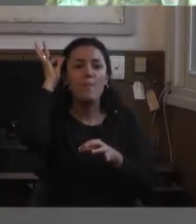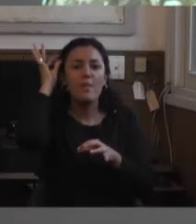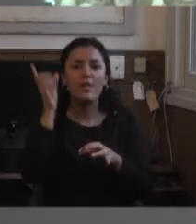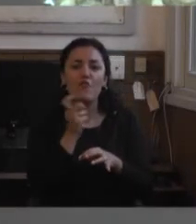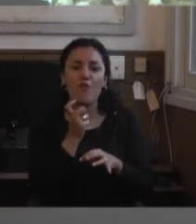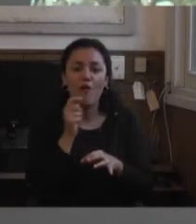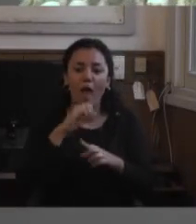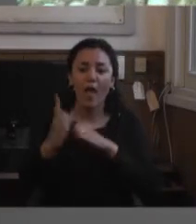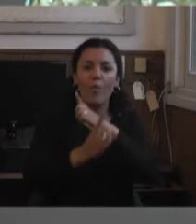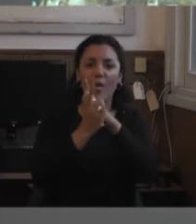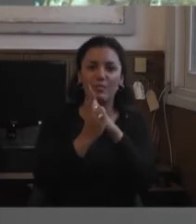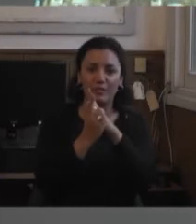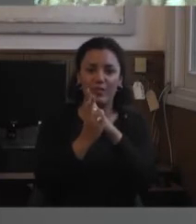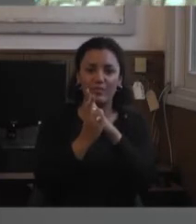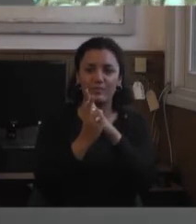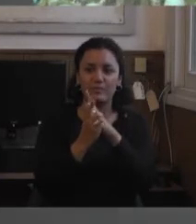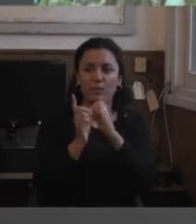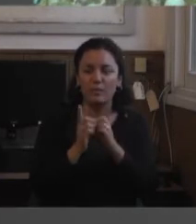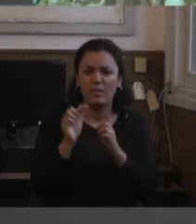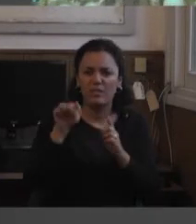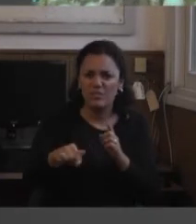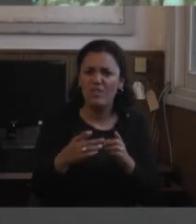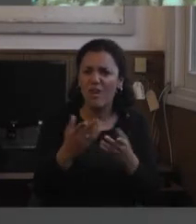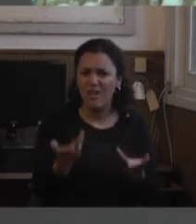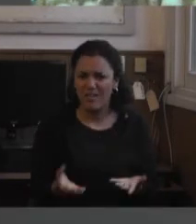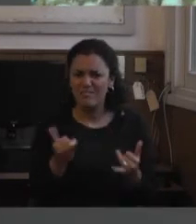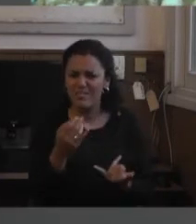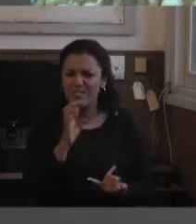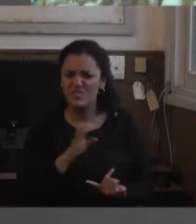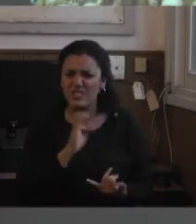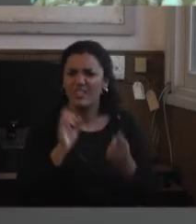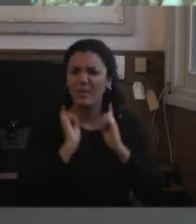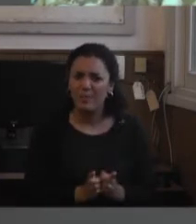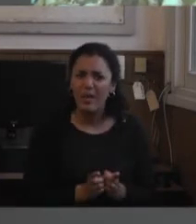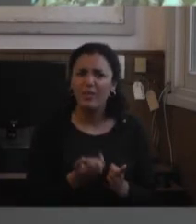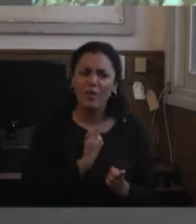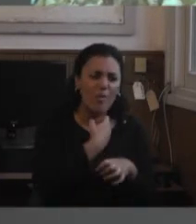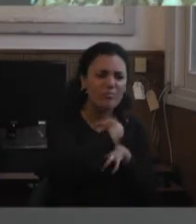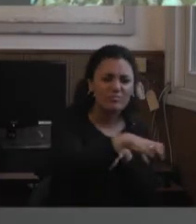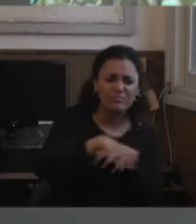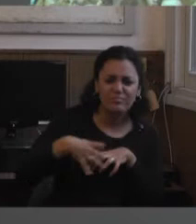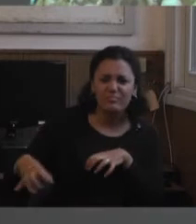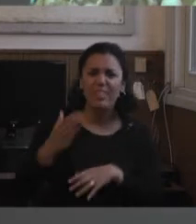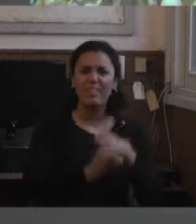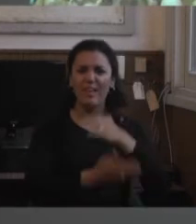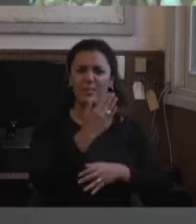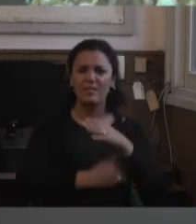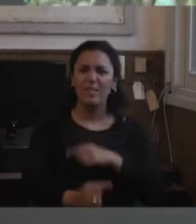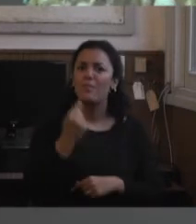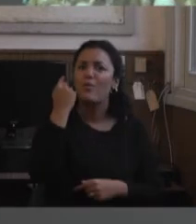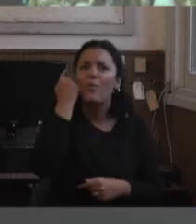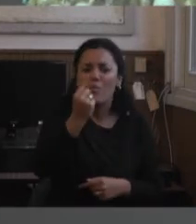patín. Esto es absurdo. ¿No es absurdo también en relación a cómo se clasifica la discapacidad por un rasgo